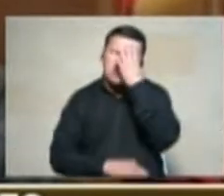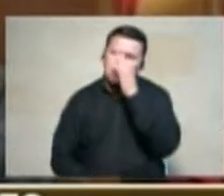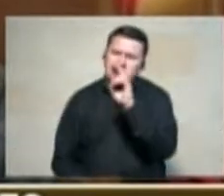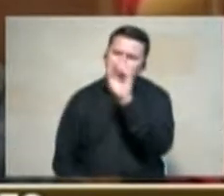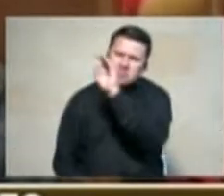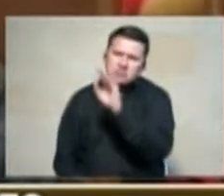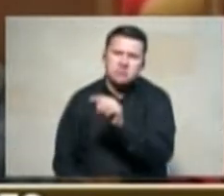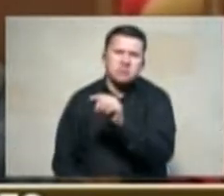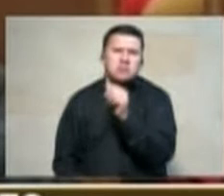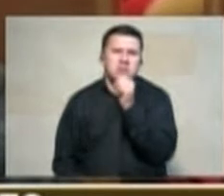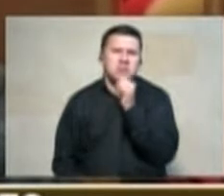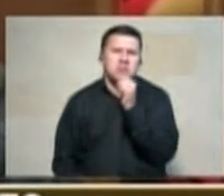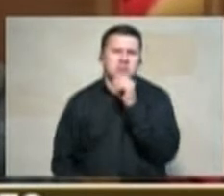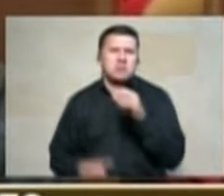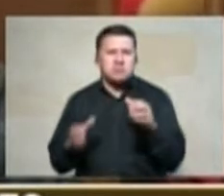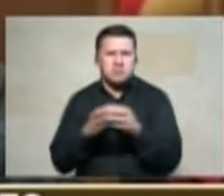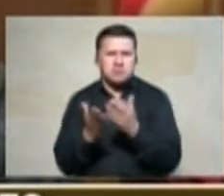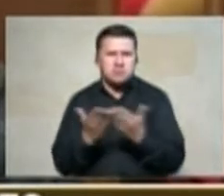de 5%